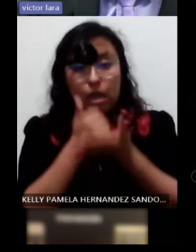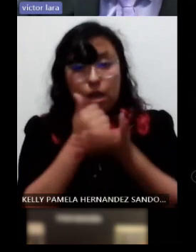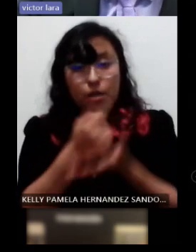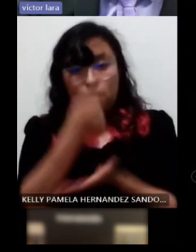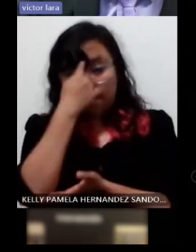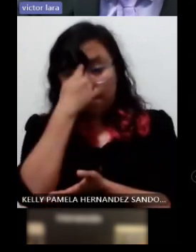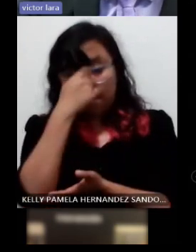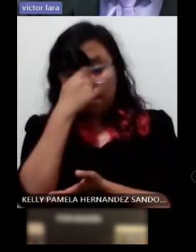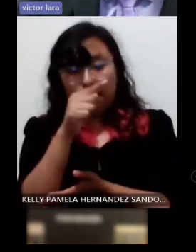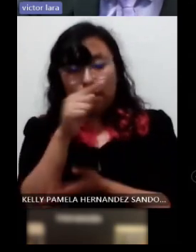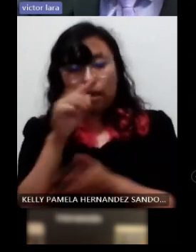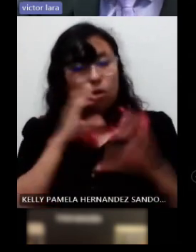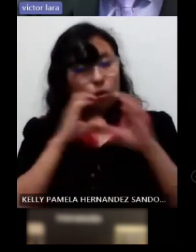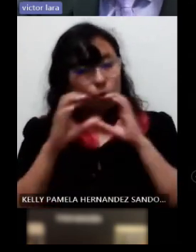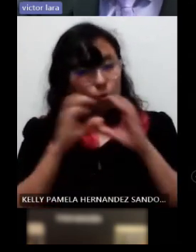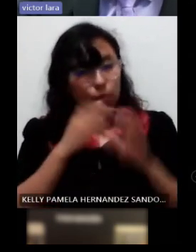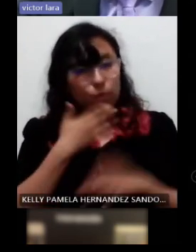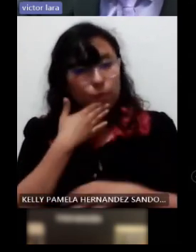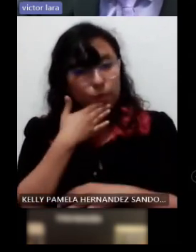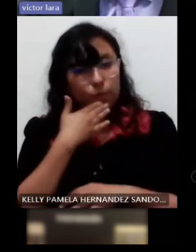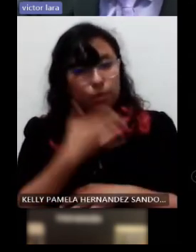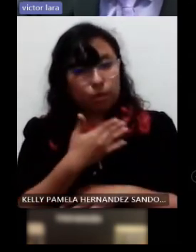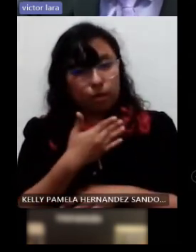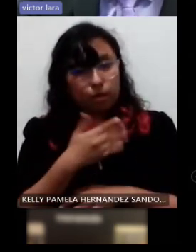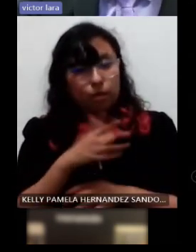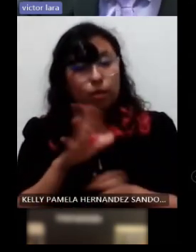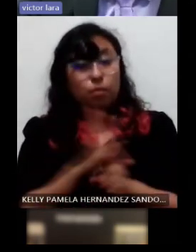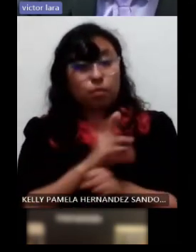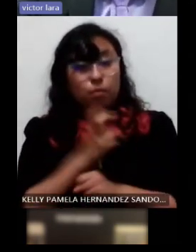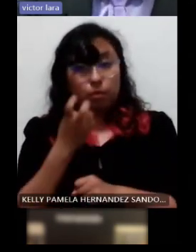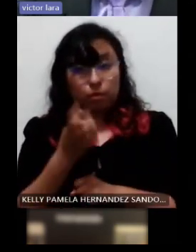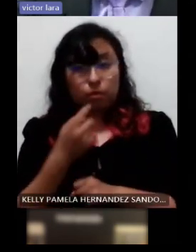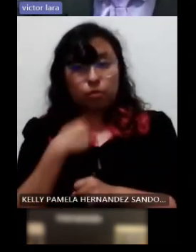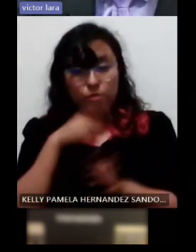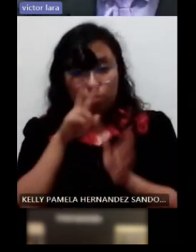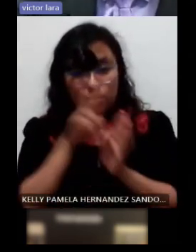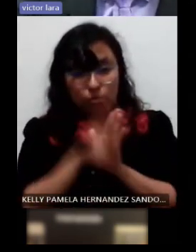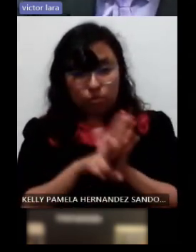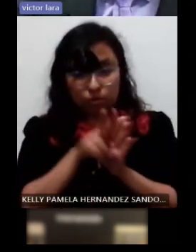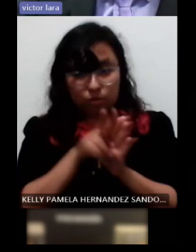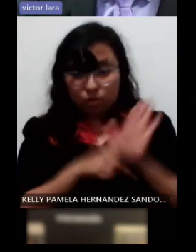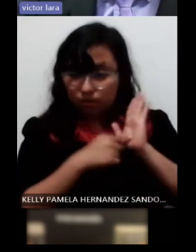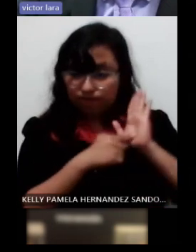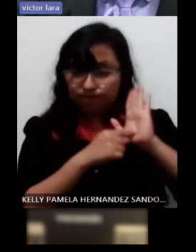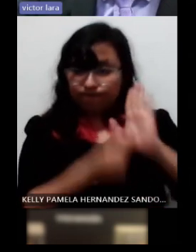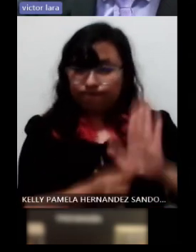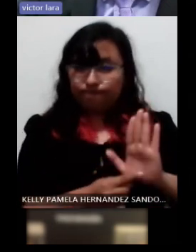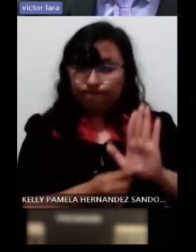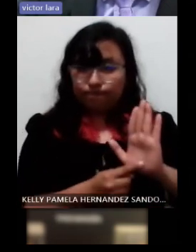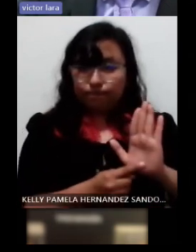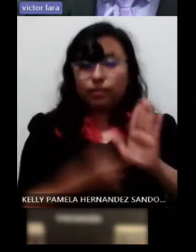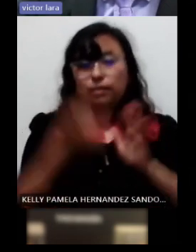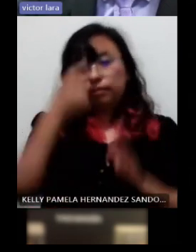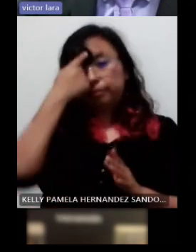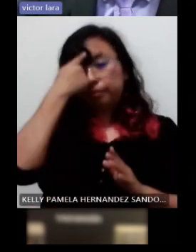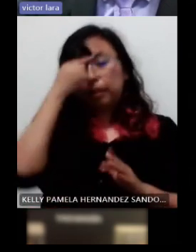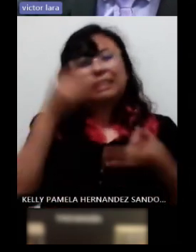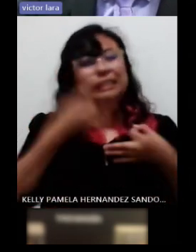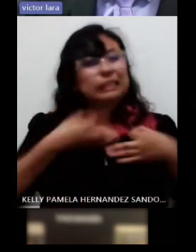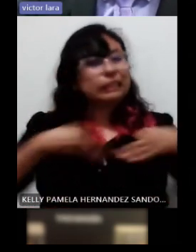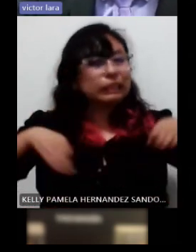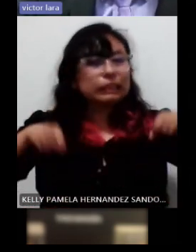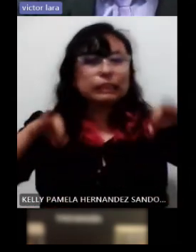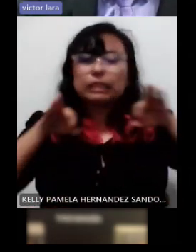asertiva de ahí que la demostración este tipo de videos yo se los enseño a mis colegas para que vean lo importante que es tener